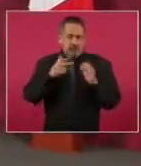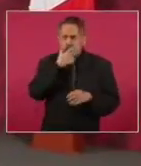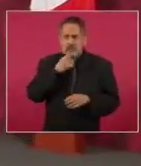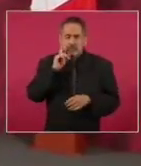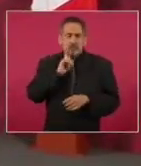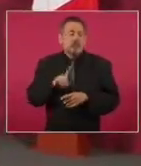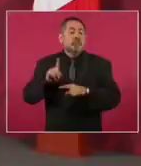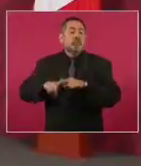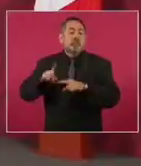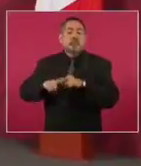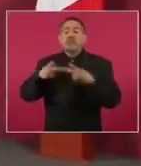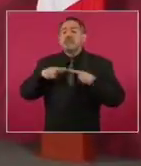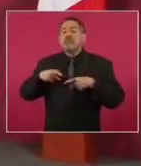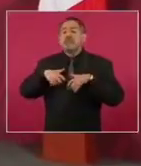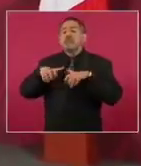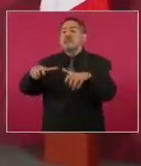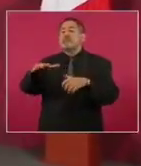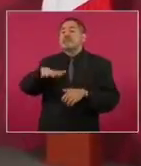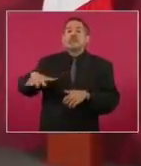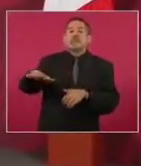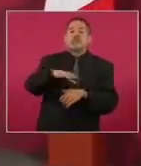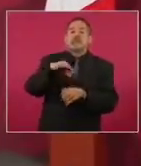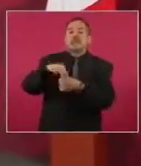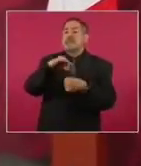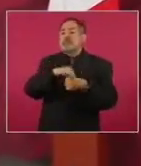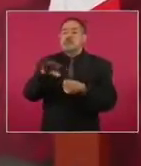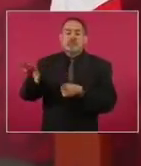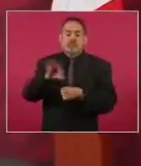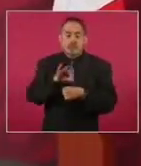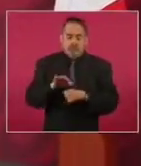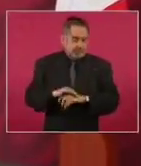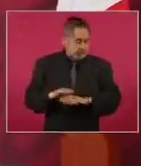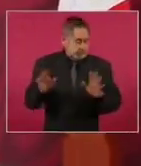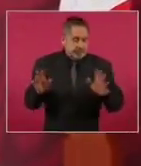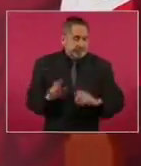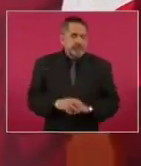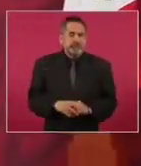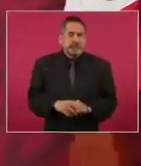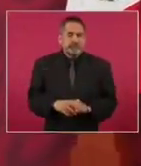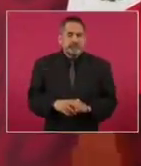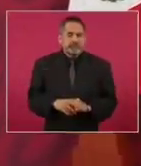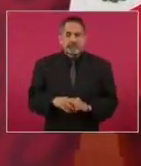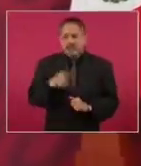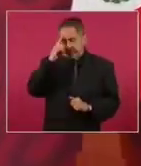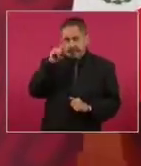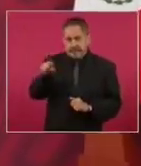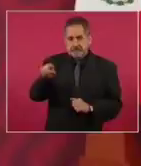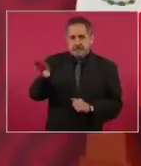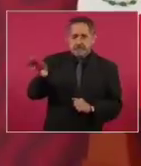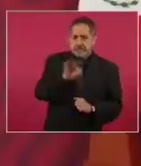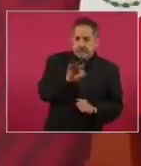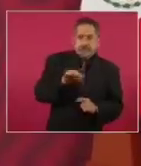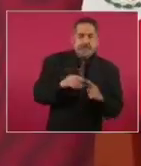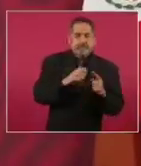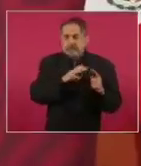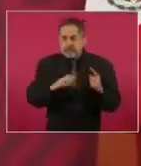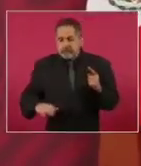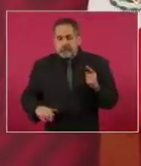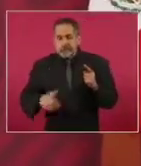y a la presidenta o al presidente.